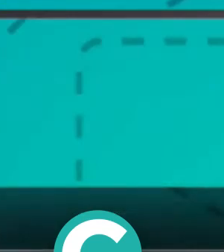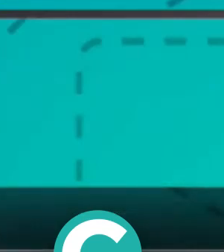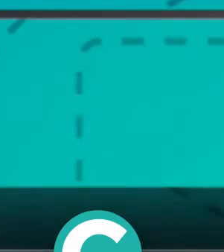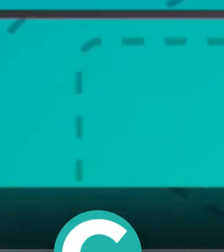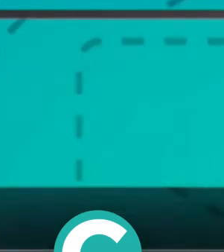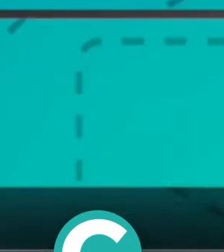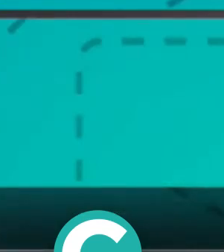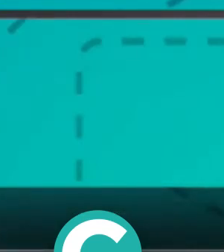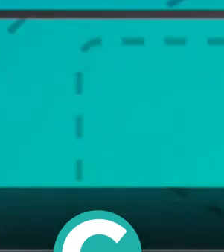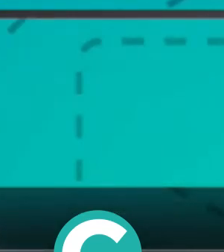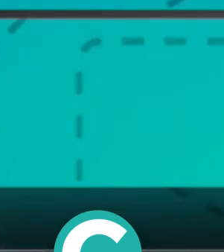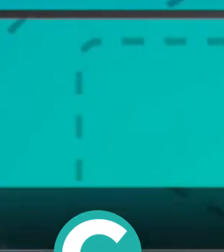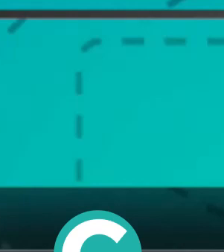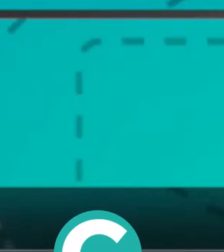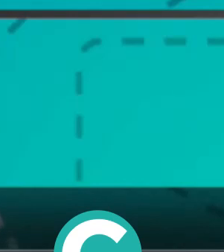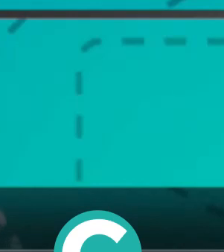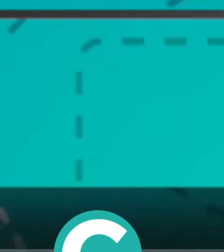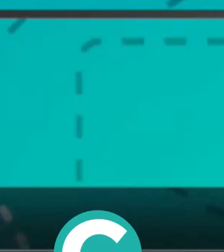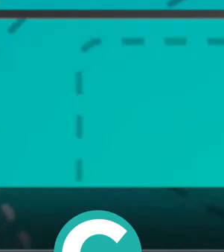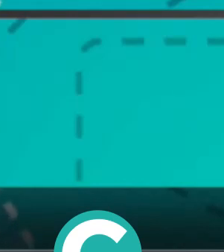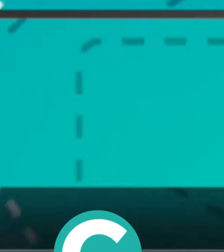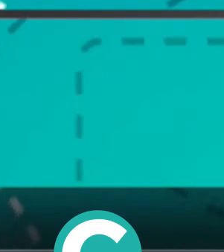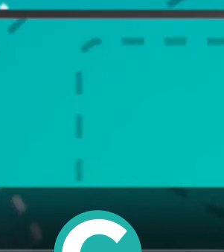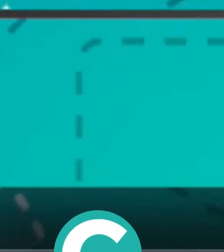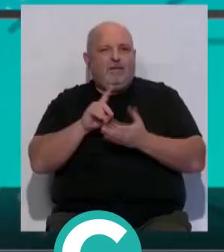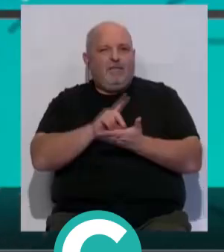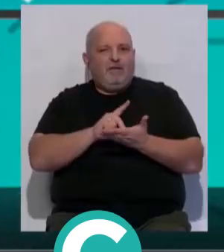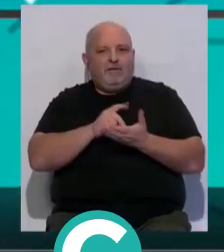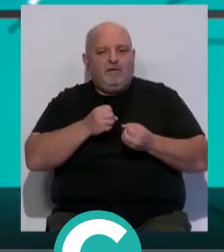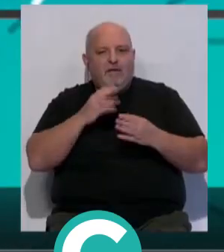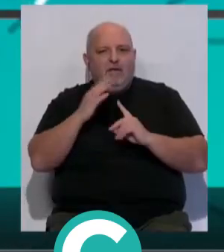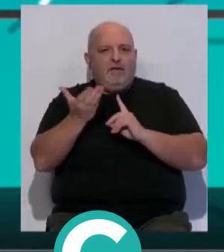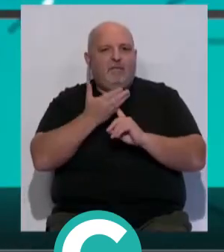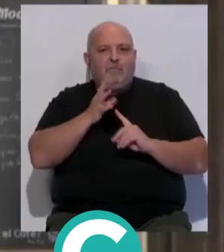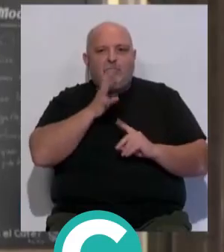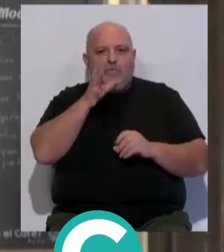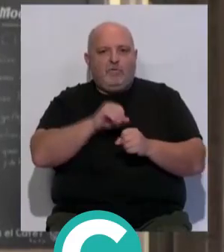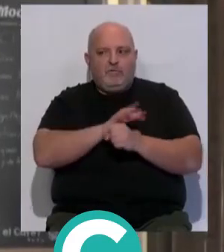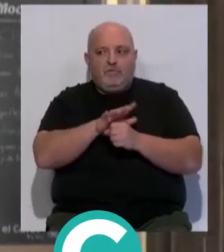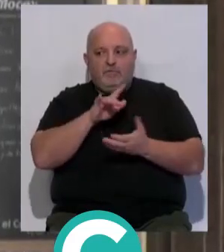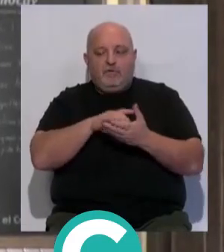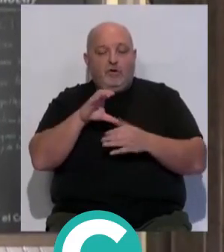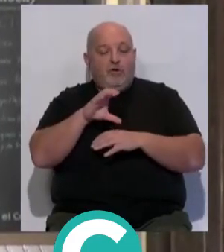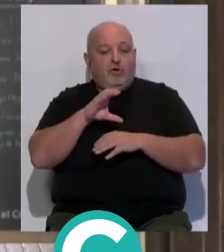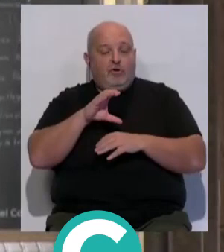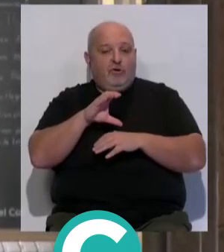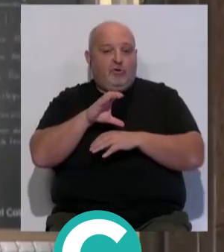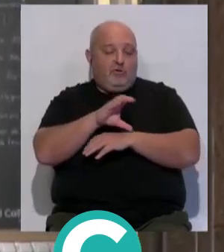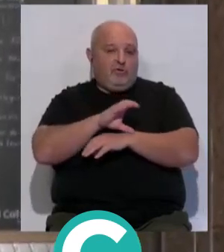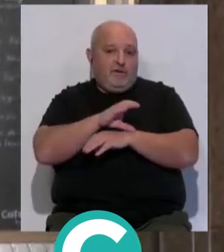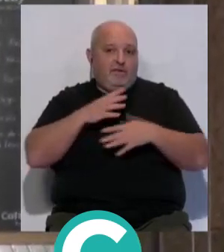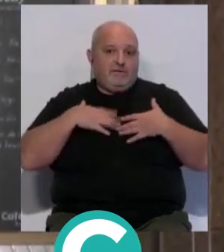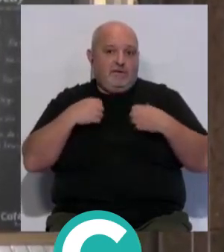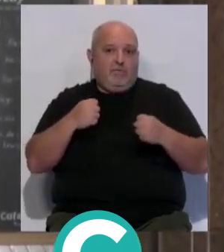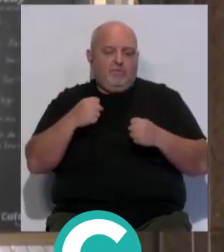2023. Comenzamos hablándoles de los datos de afectados por coronavirus. La Consejería de